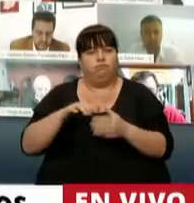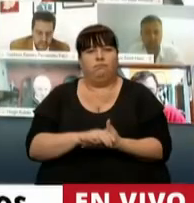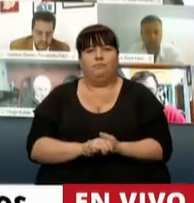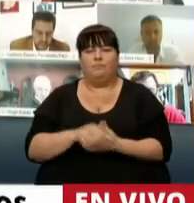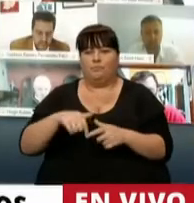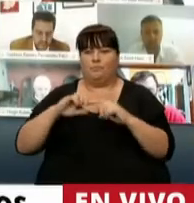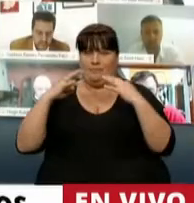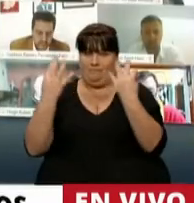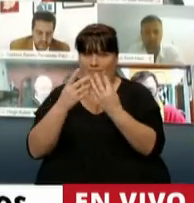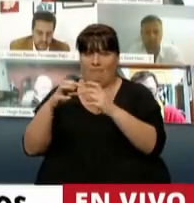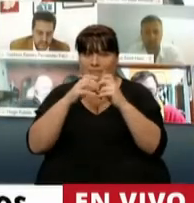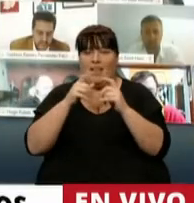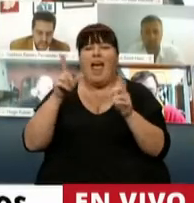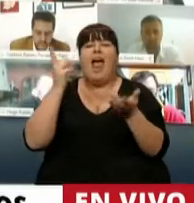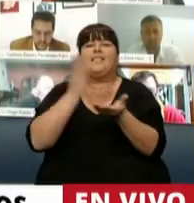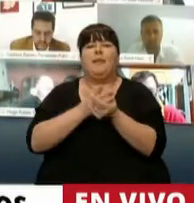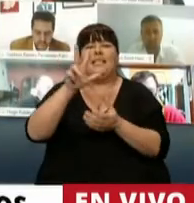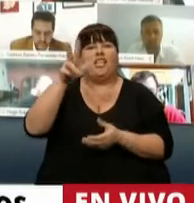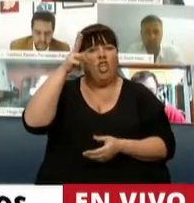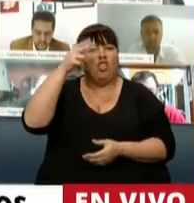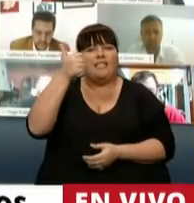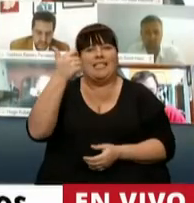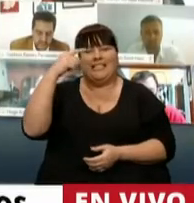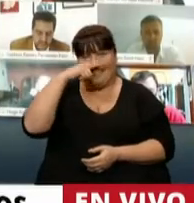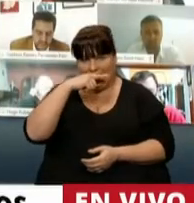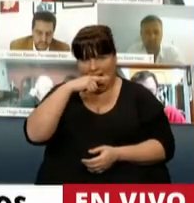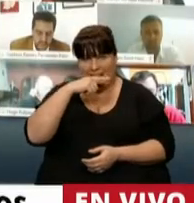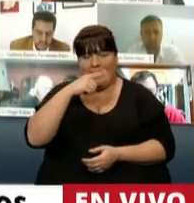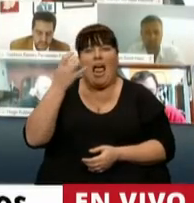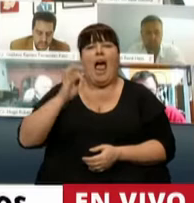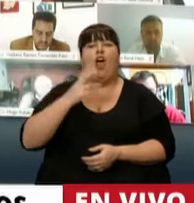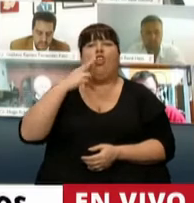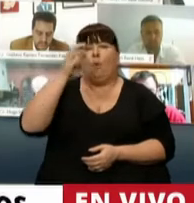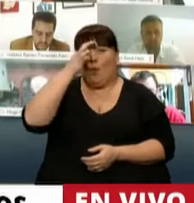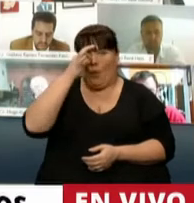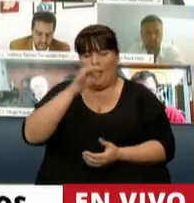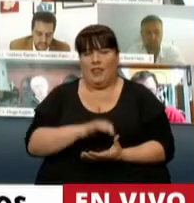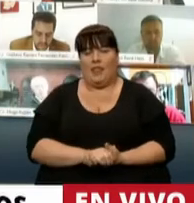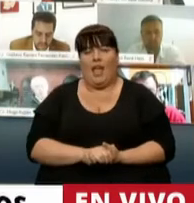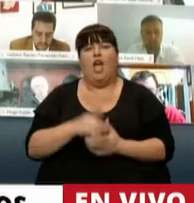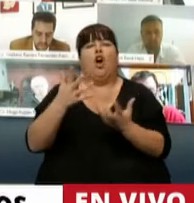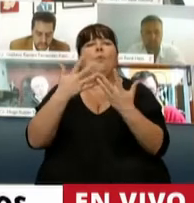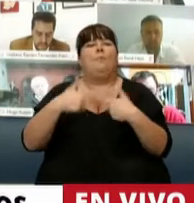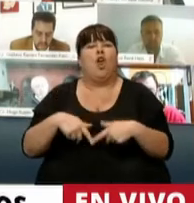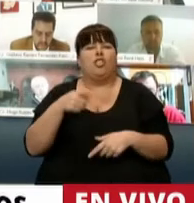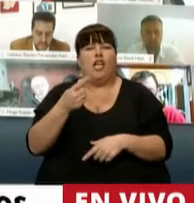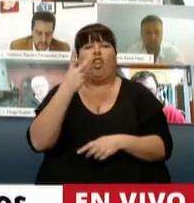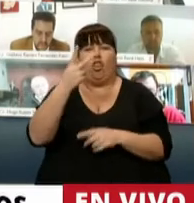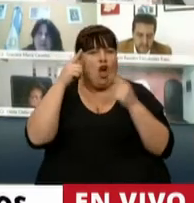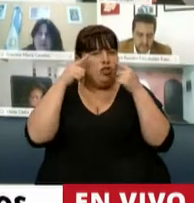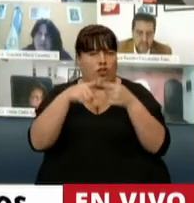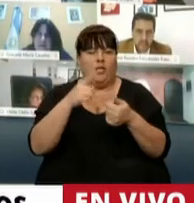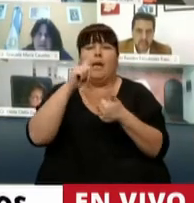recinto el expediente 3867 del 2020. Es un proyecto que tiene dos